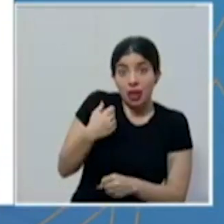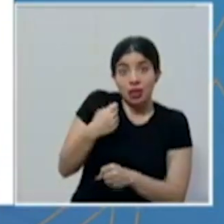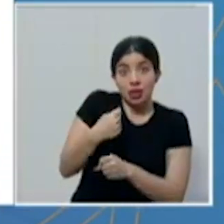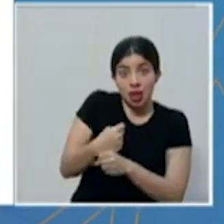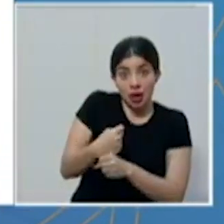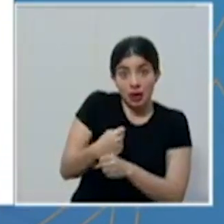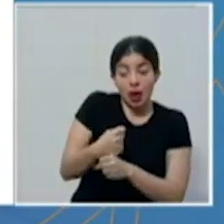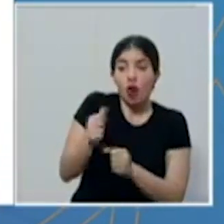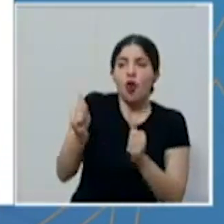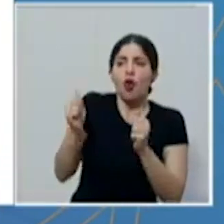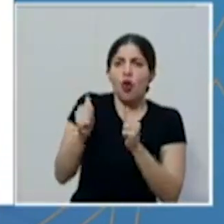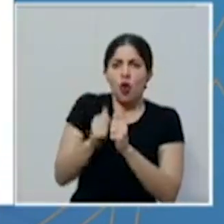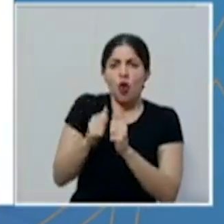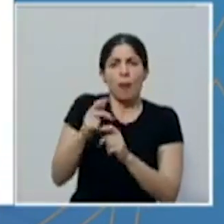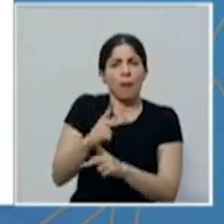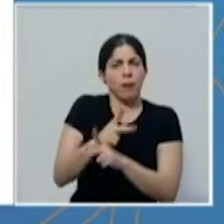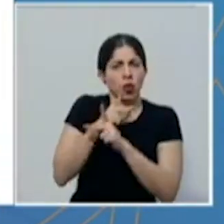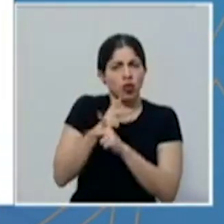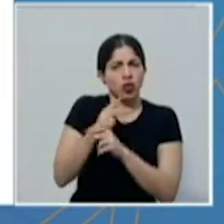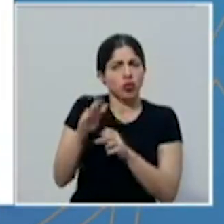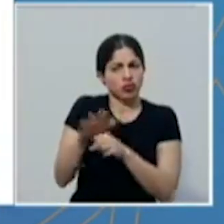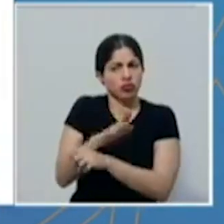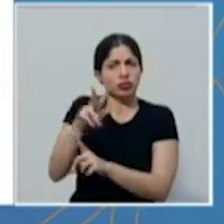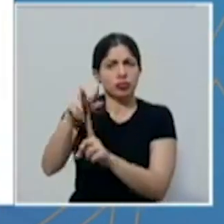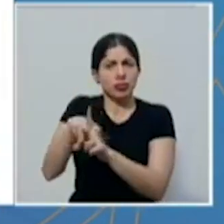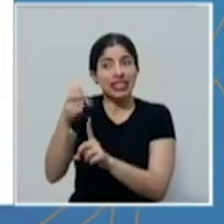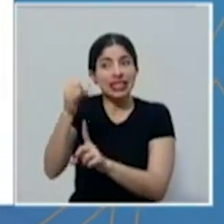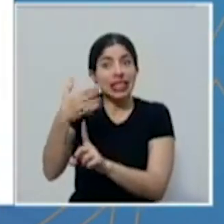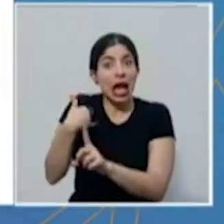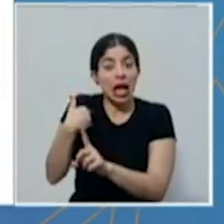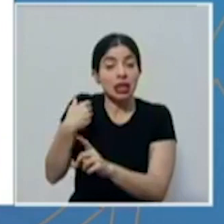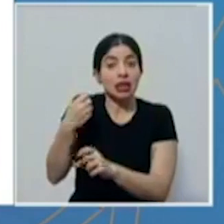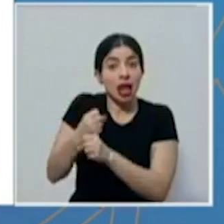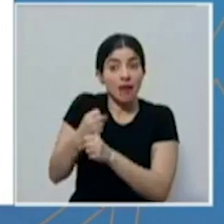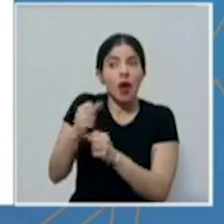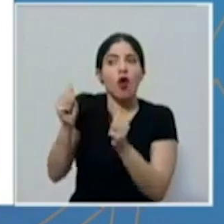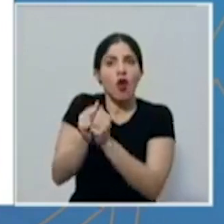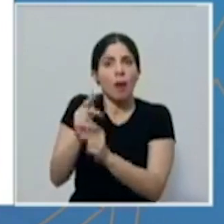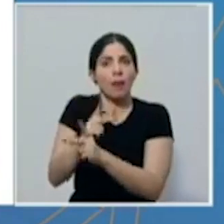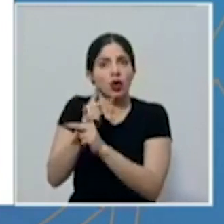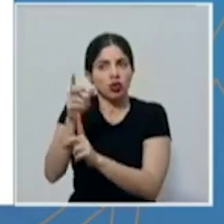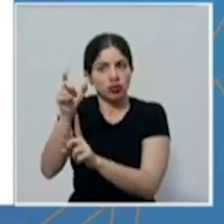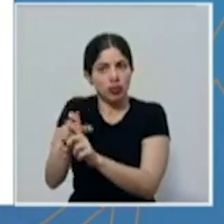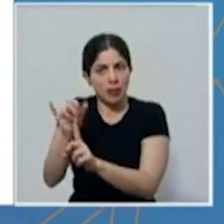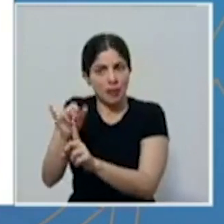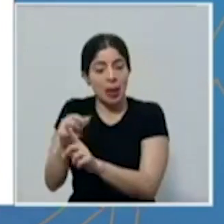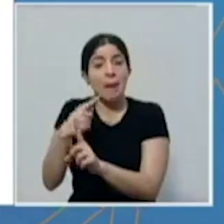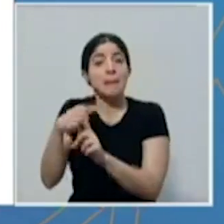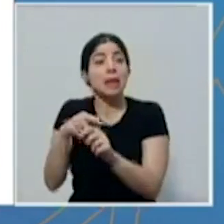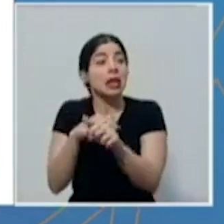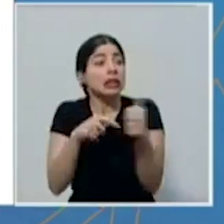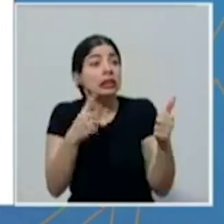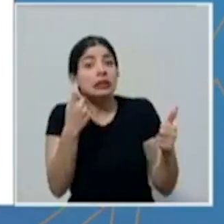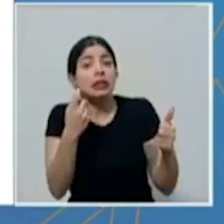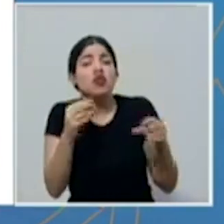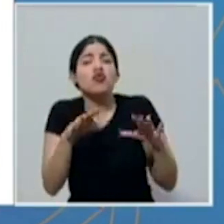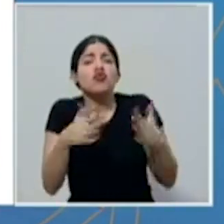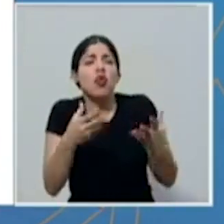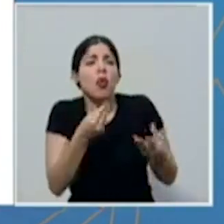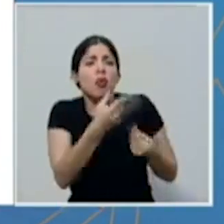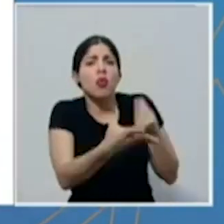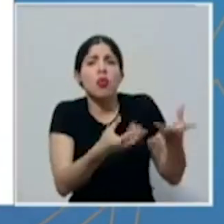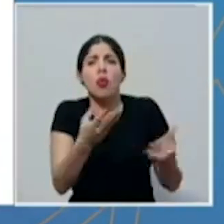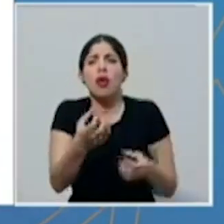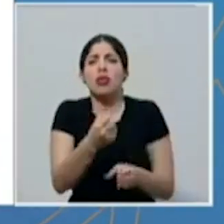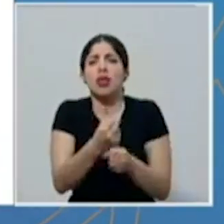tiene con todas las medidas de protección que se requieran. Pero también cómo podemos generar muchos más empleos. Esto probablemente va a tener